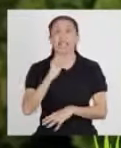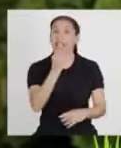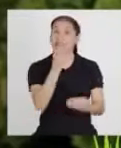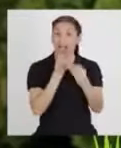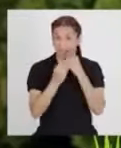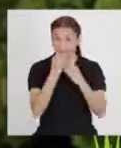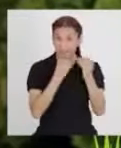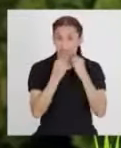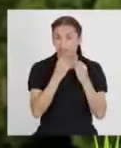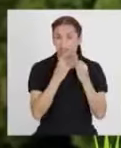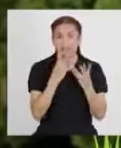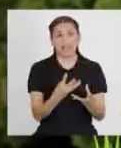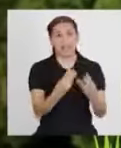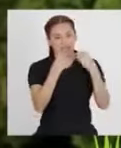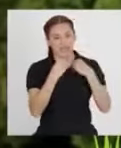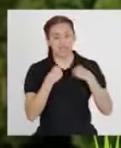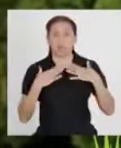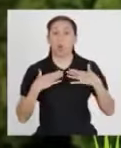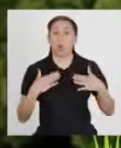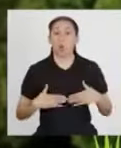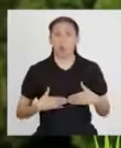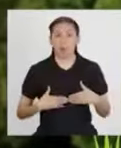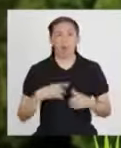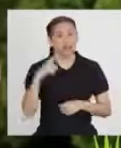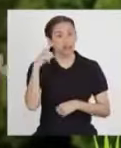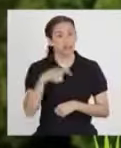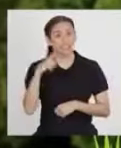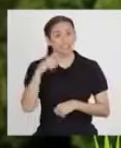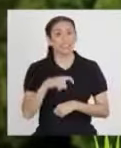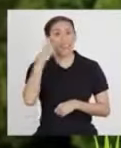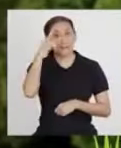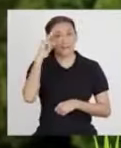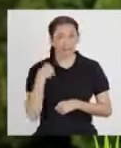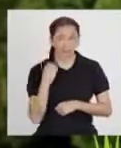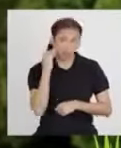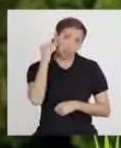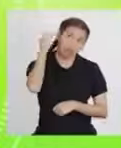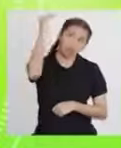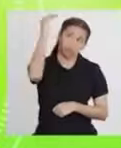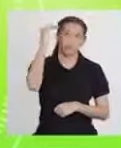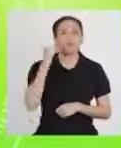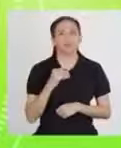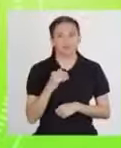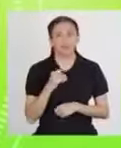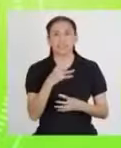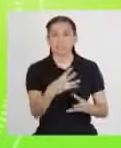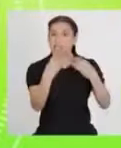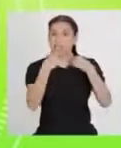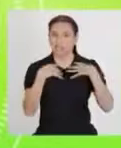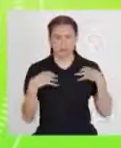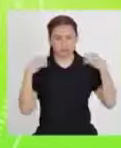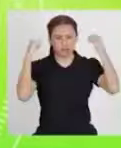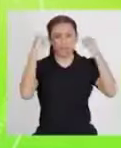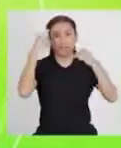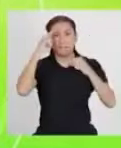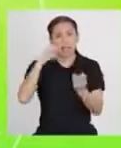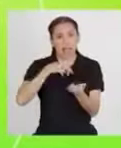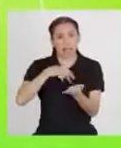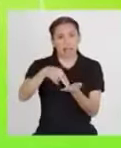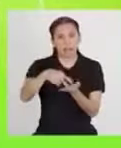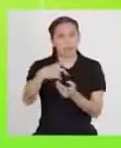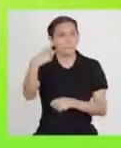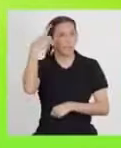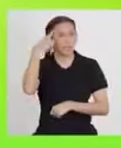La alimentación le da al cuerpo lo que necesita para crecer. También nos da energía para caminar,